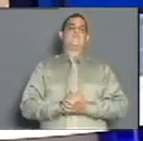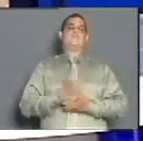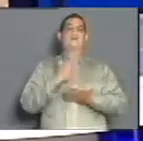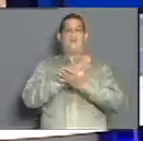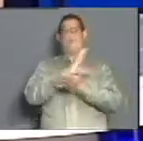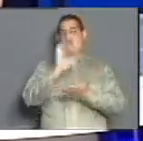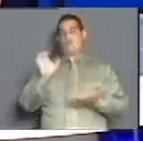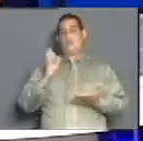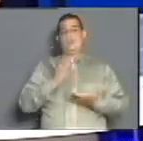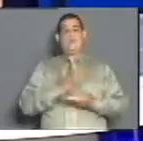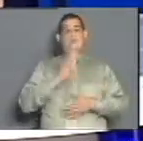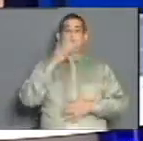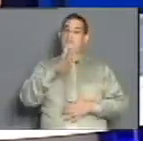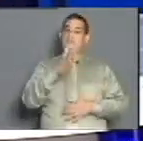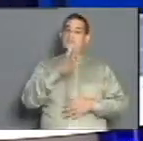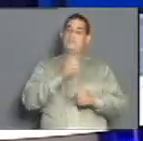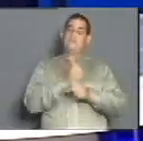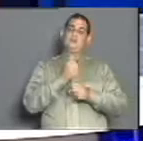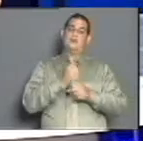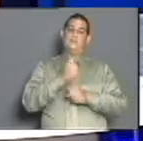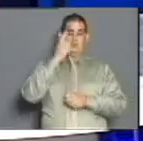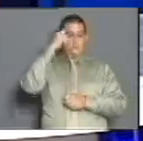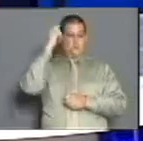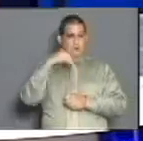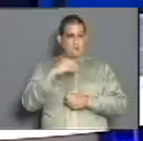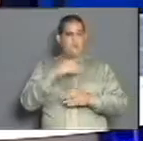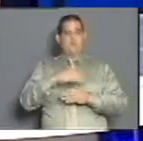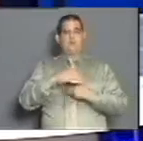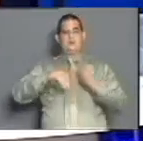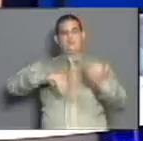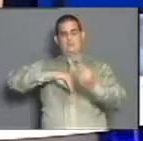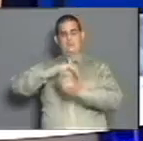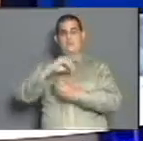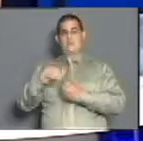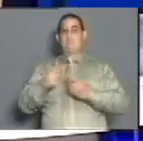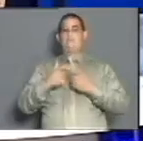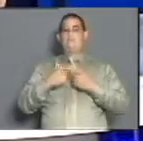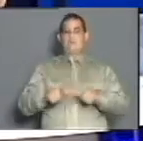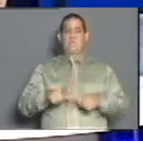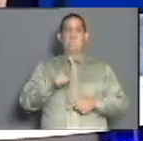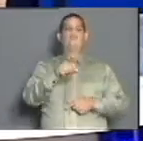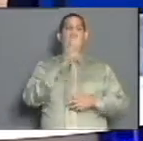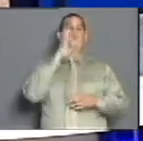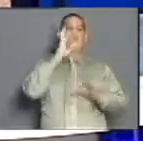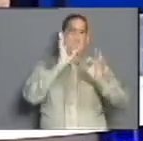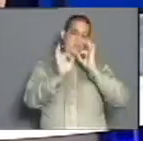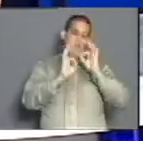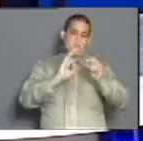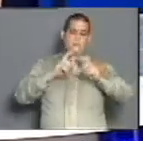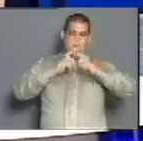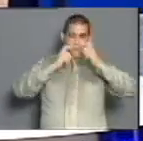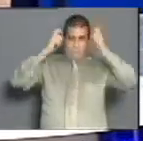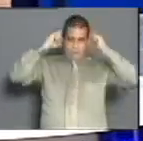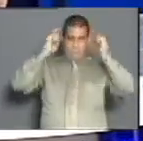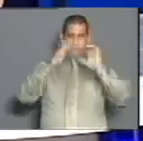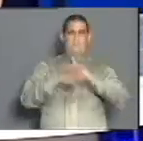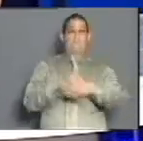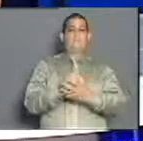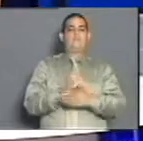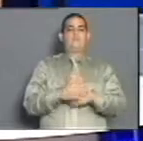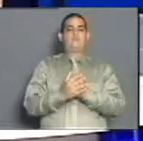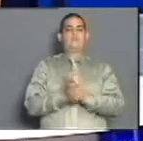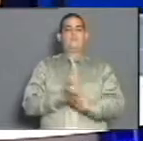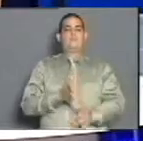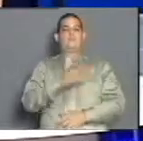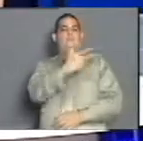escuelas, que todas las personas vayan a su centro de trabajo. Eso va a cambiar un poco la vida. Pero si usted sigue protegiendo, si usted usa un azobuco, si se lava las manos, si